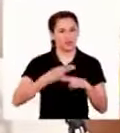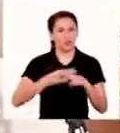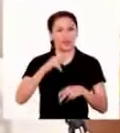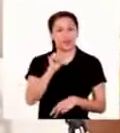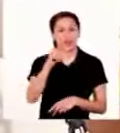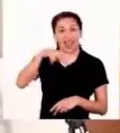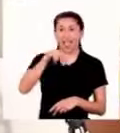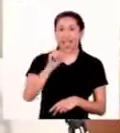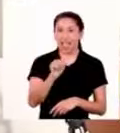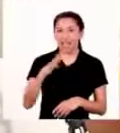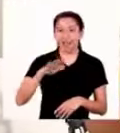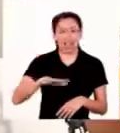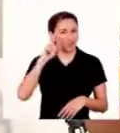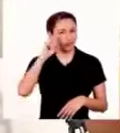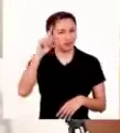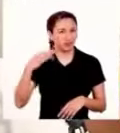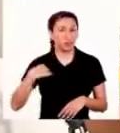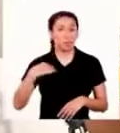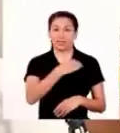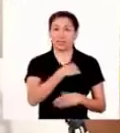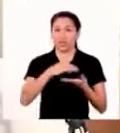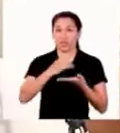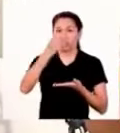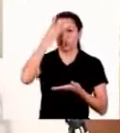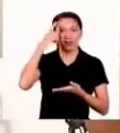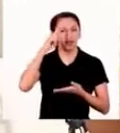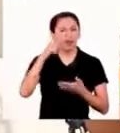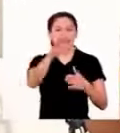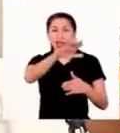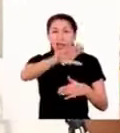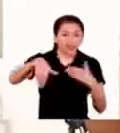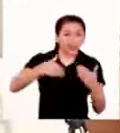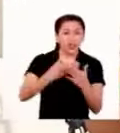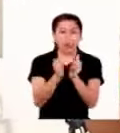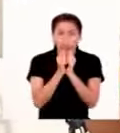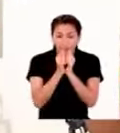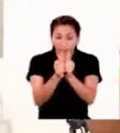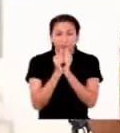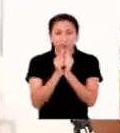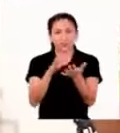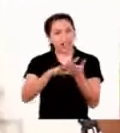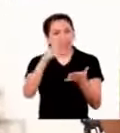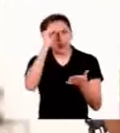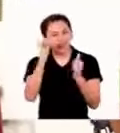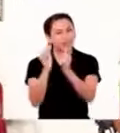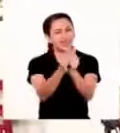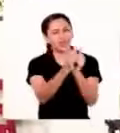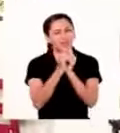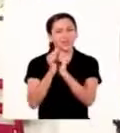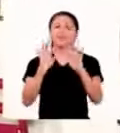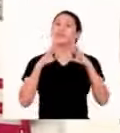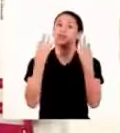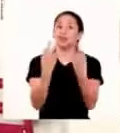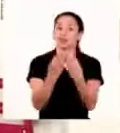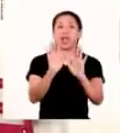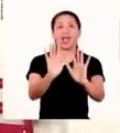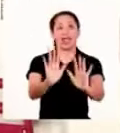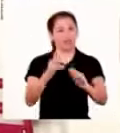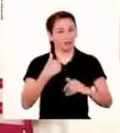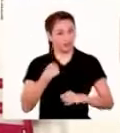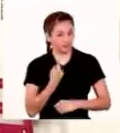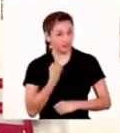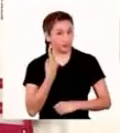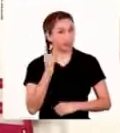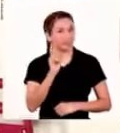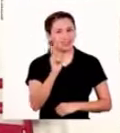Ana y los acompañaré en esta iniciativa del Ministerio de Educación para que aprendamos juntas y juntos en familia. Ah,